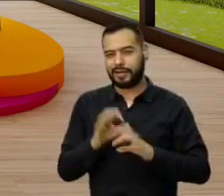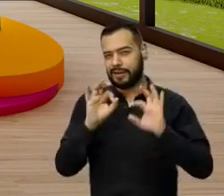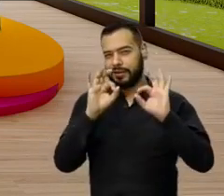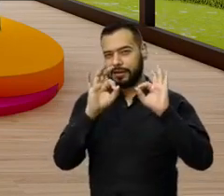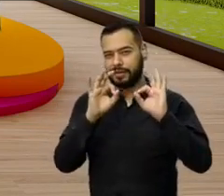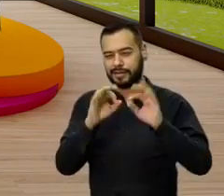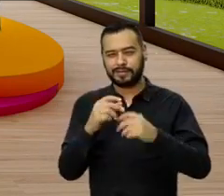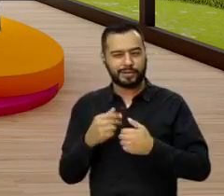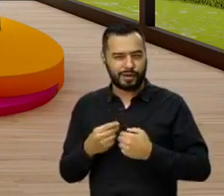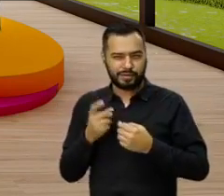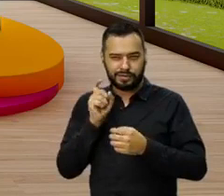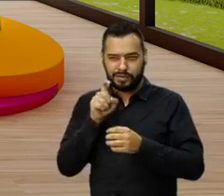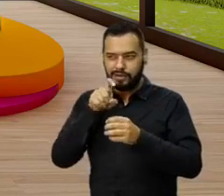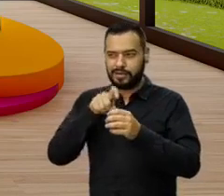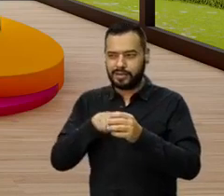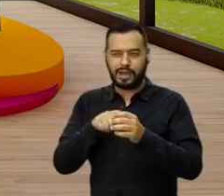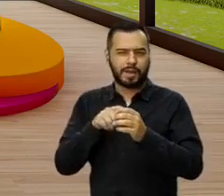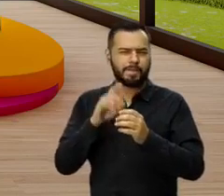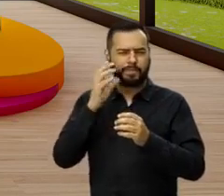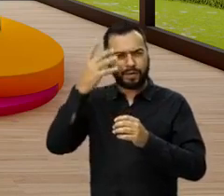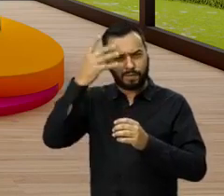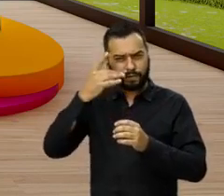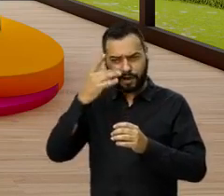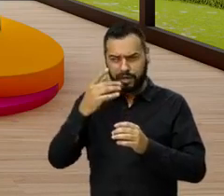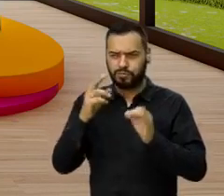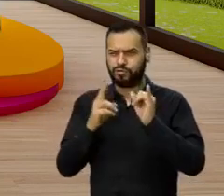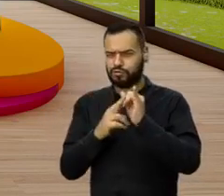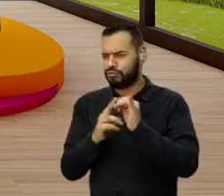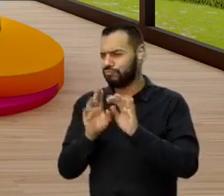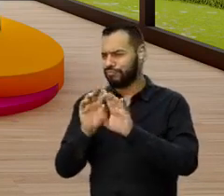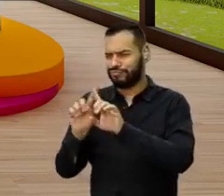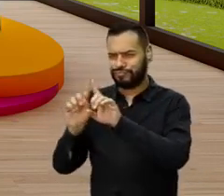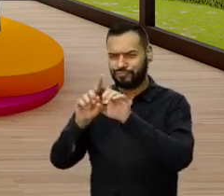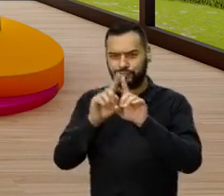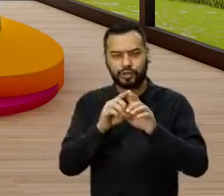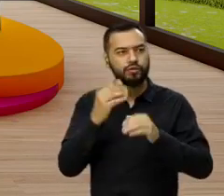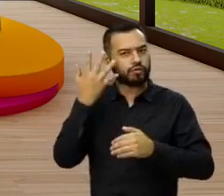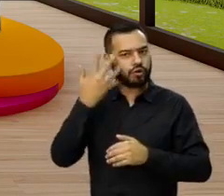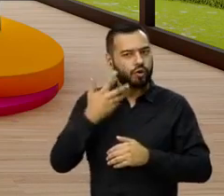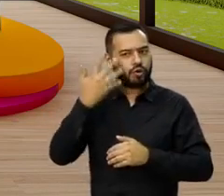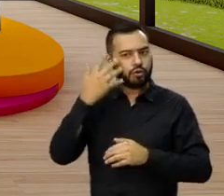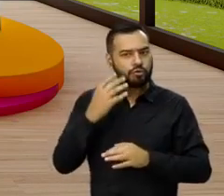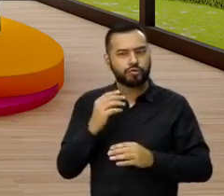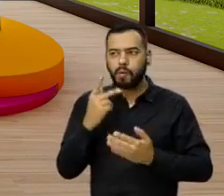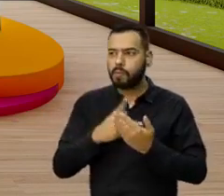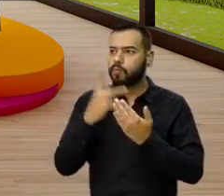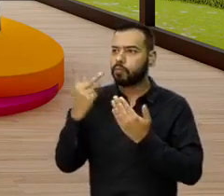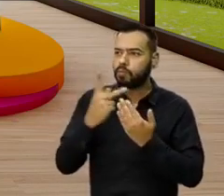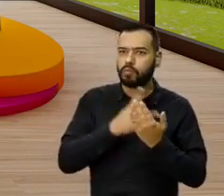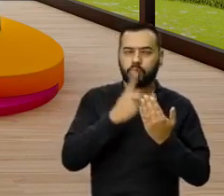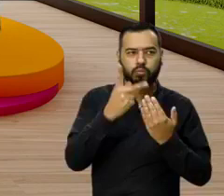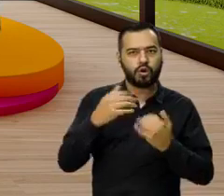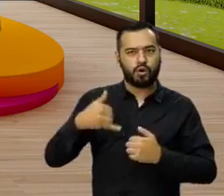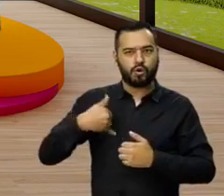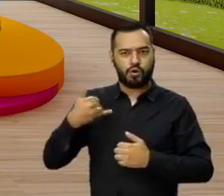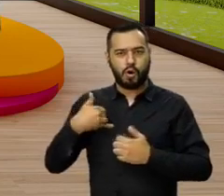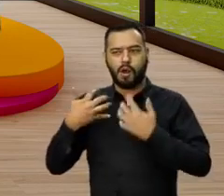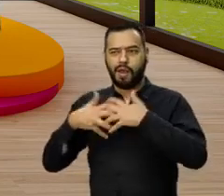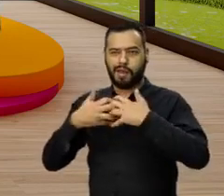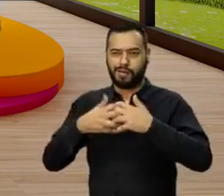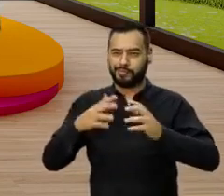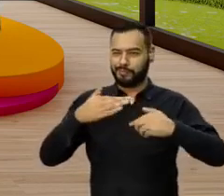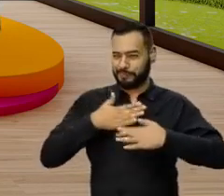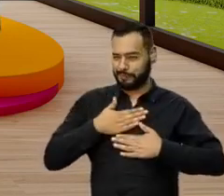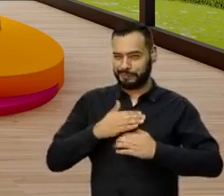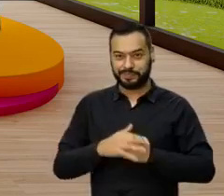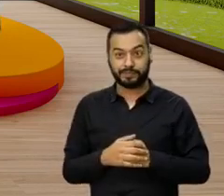Excelente, conectadas siempre a tus redes sociales y cada día pues ustedes están brindando excelentes proyectos para los jóvenes emprendedores como